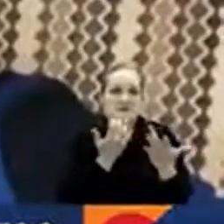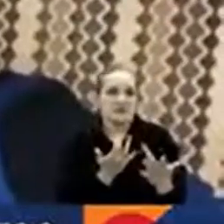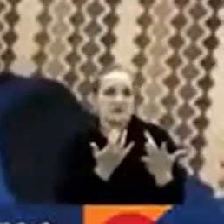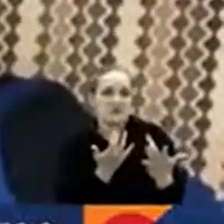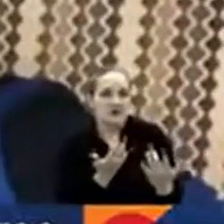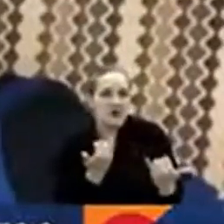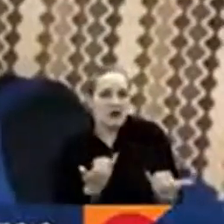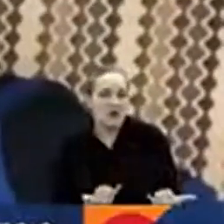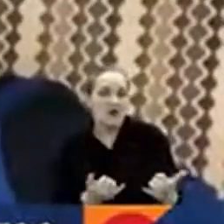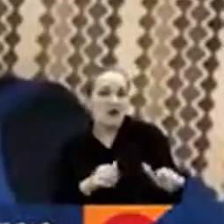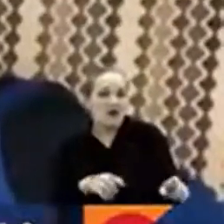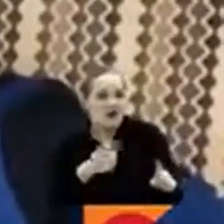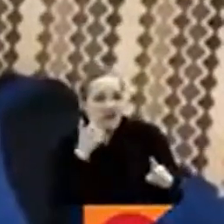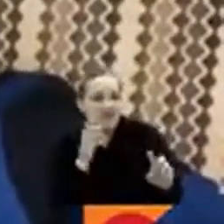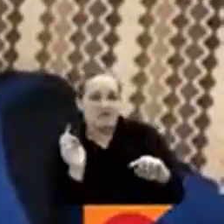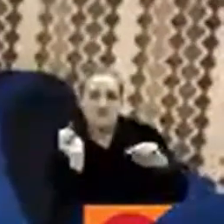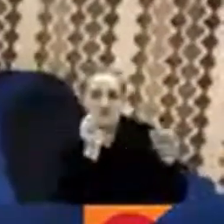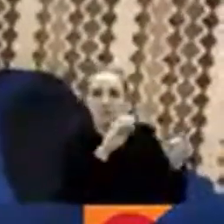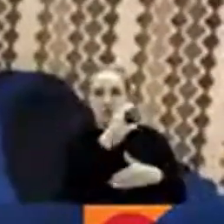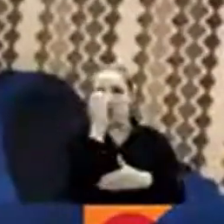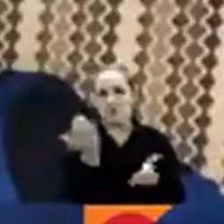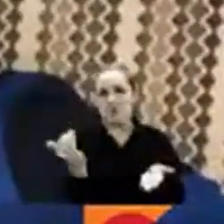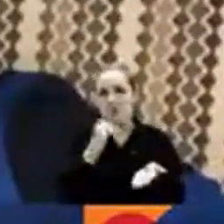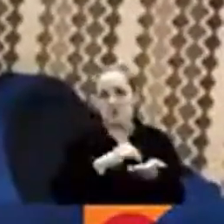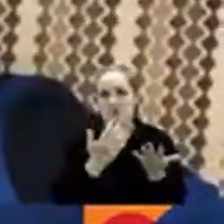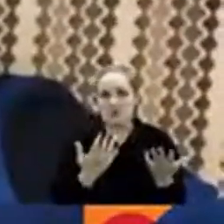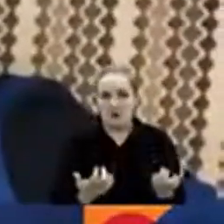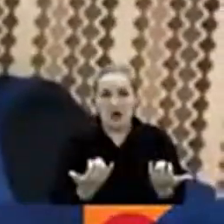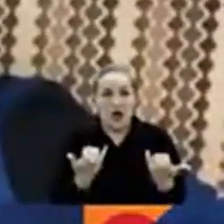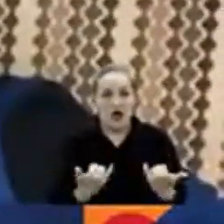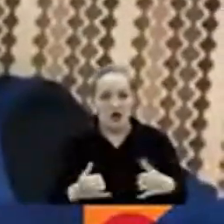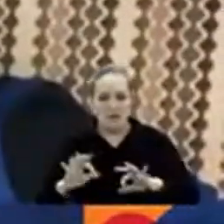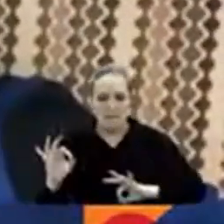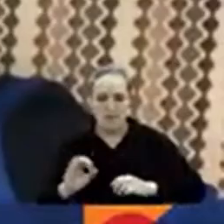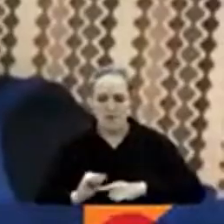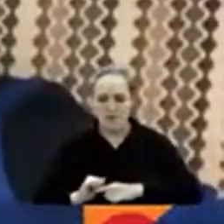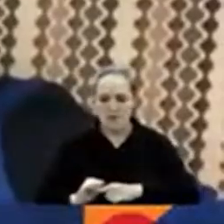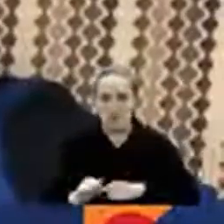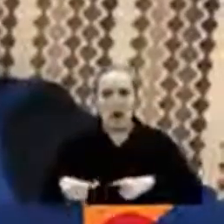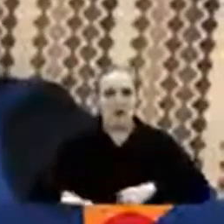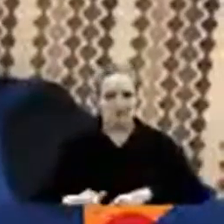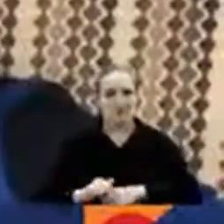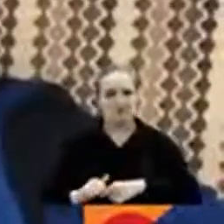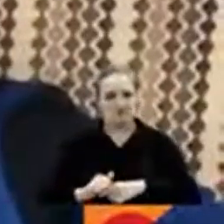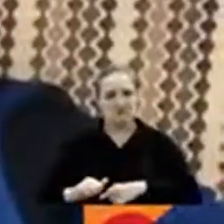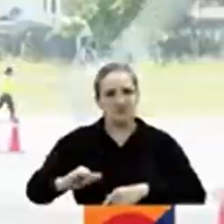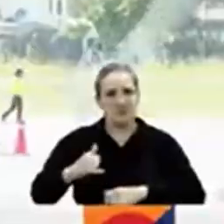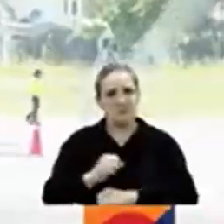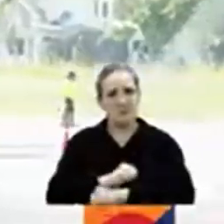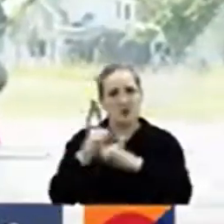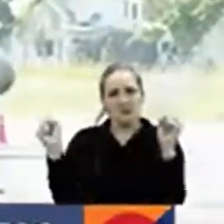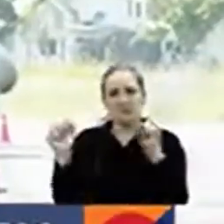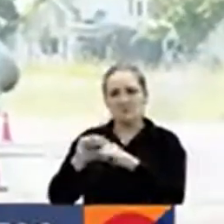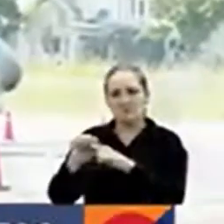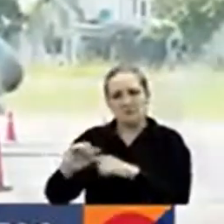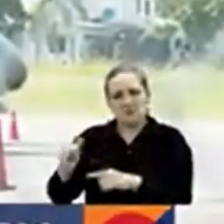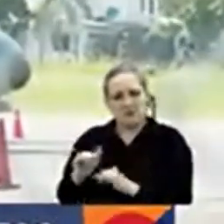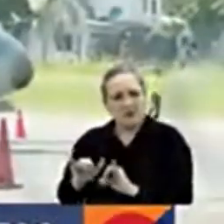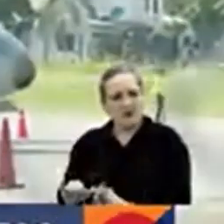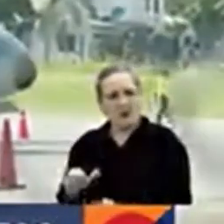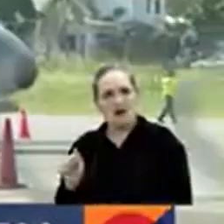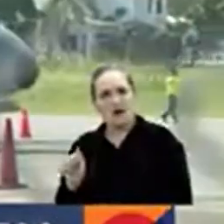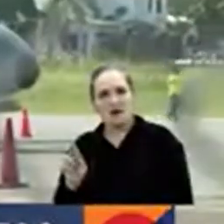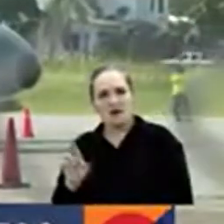poder volver a Colombia. Mientras tanto, nos estamos preparando aquí en Arequipa. Hemos estado entrenando por las mañanas. Solo falta la